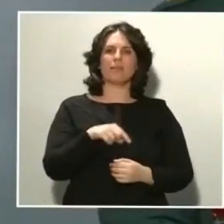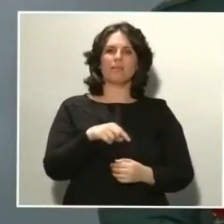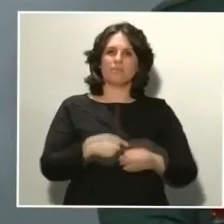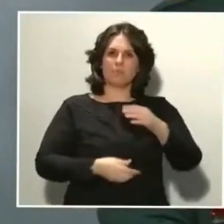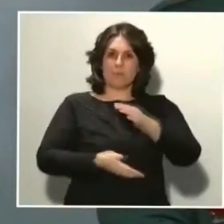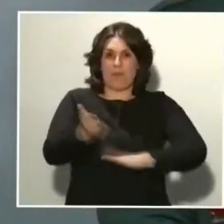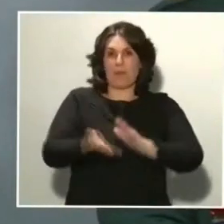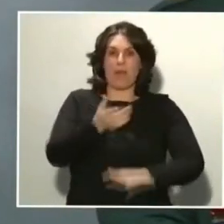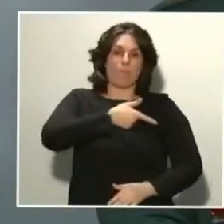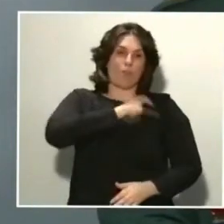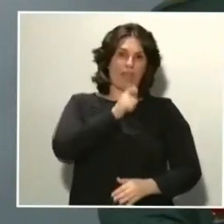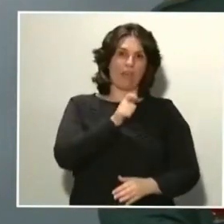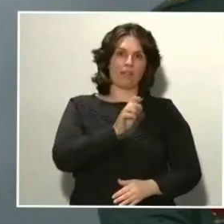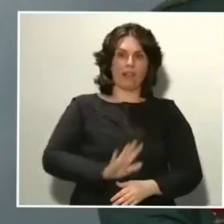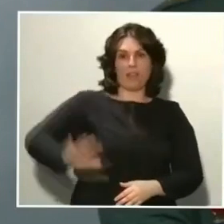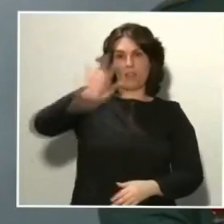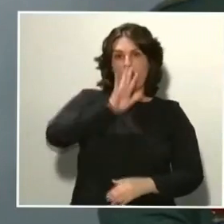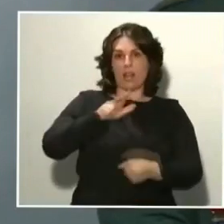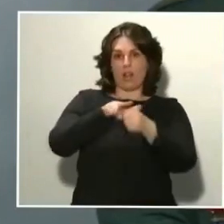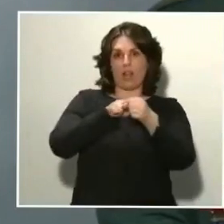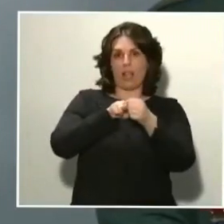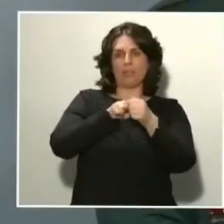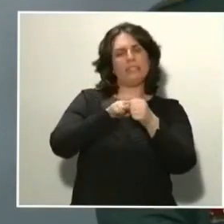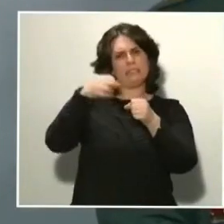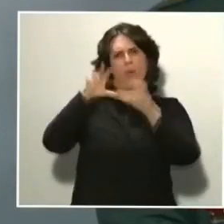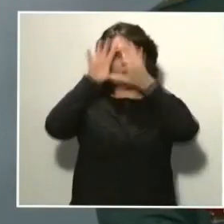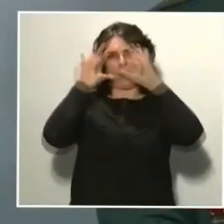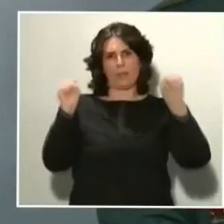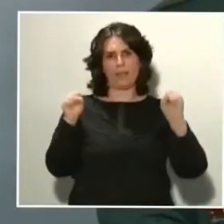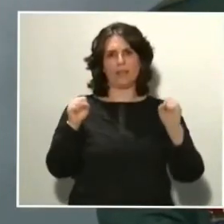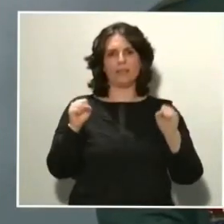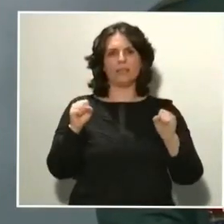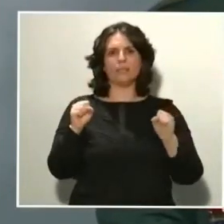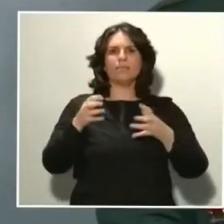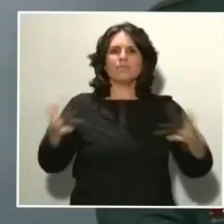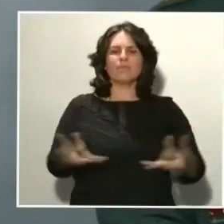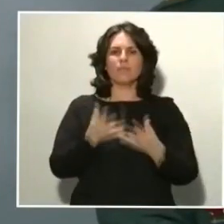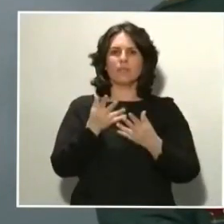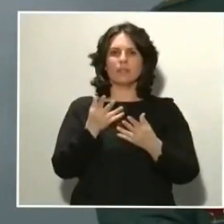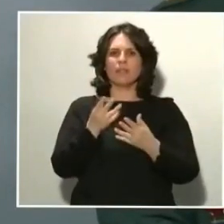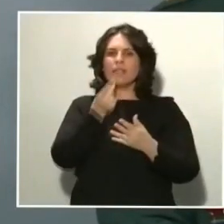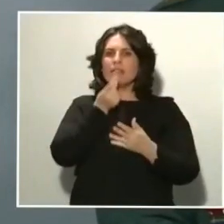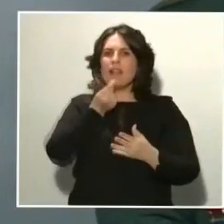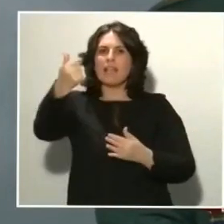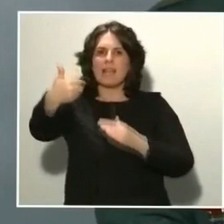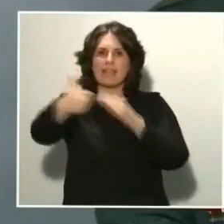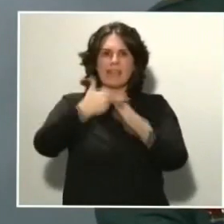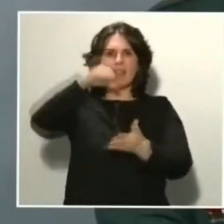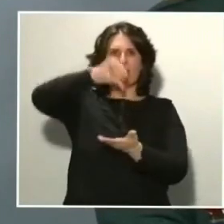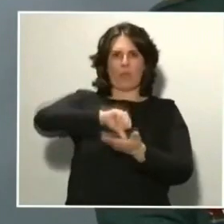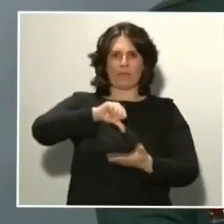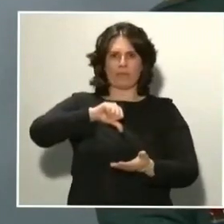Policía Local y Guardia Civil Seguro también, las salidas y entradas a las ciudades. Saben que no se puede viajar